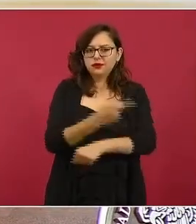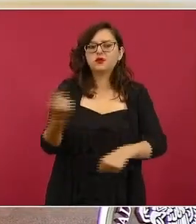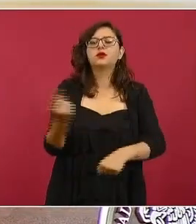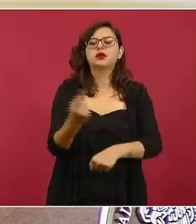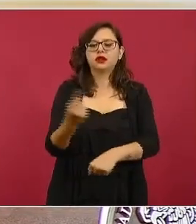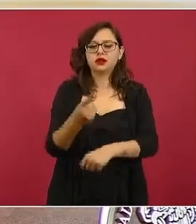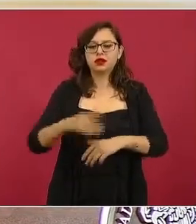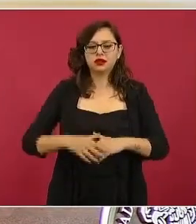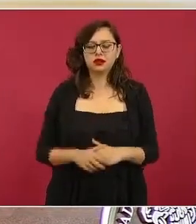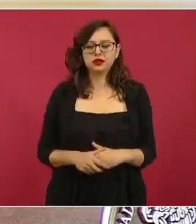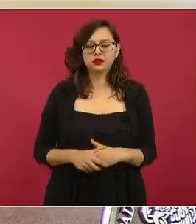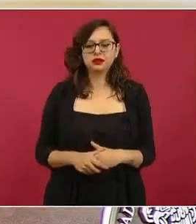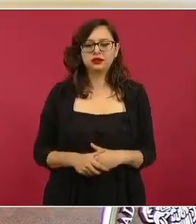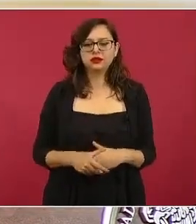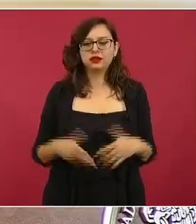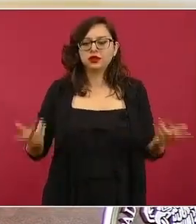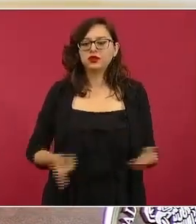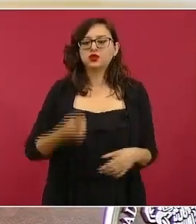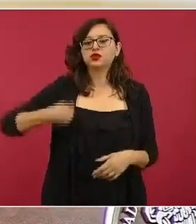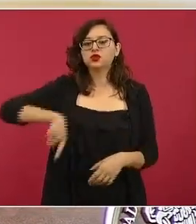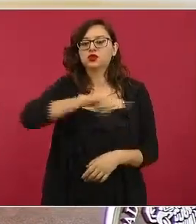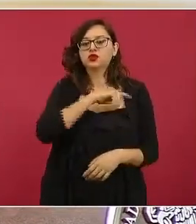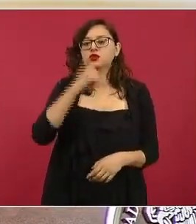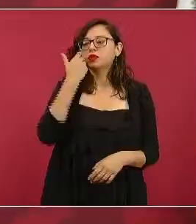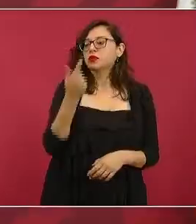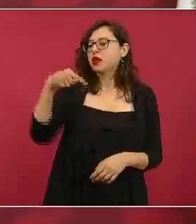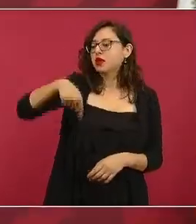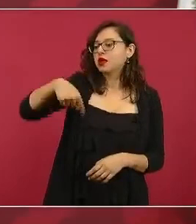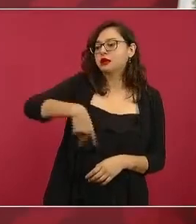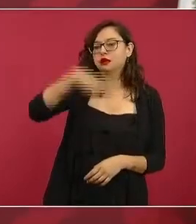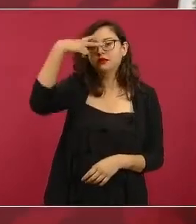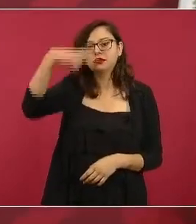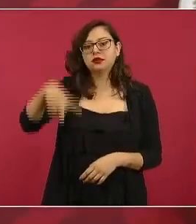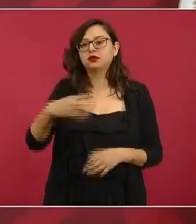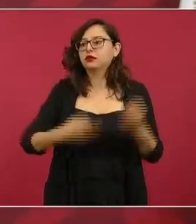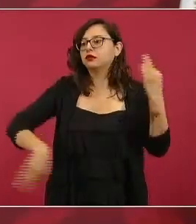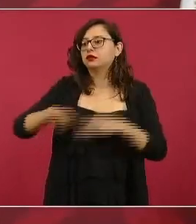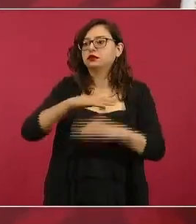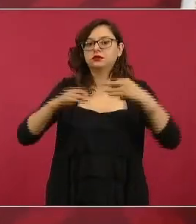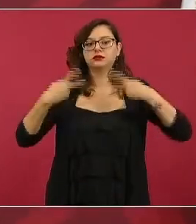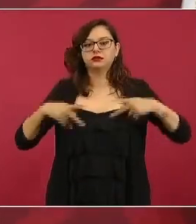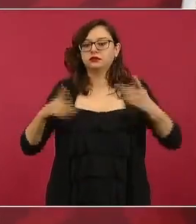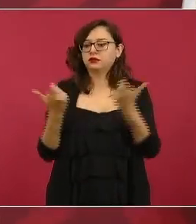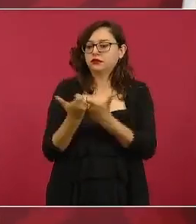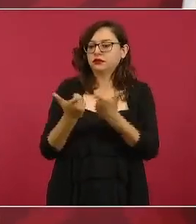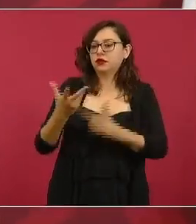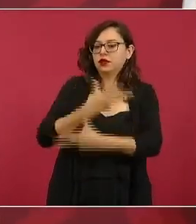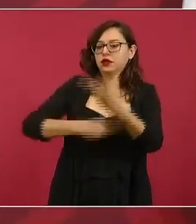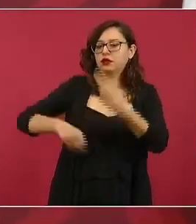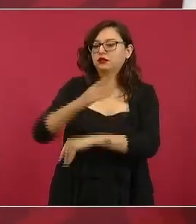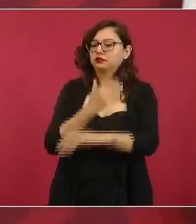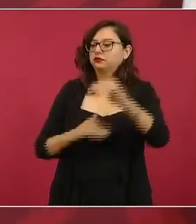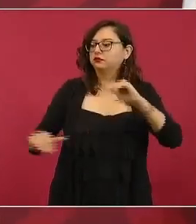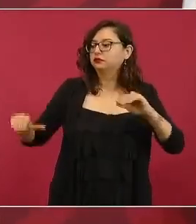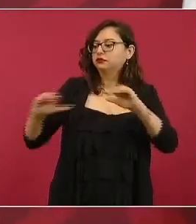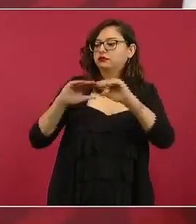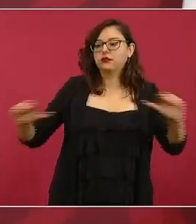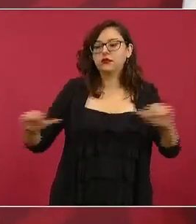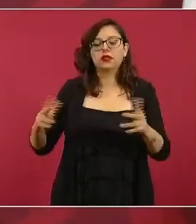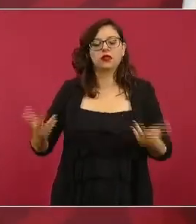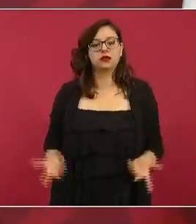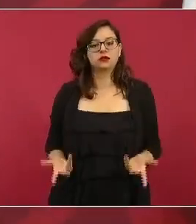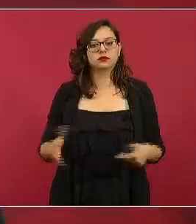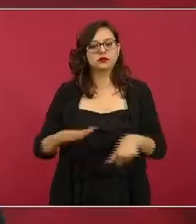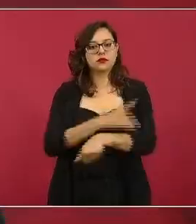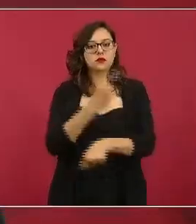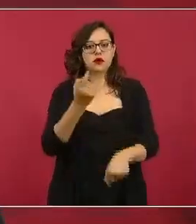por buscar en nuestro país la igualdad económica y social ante la monstruosa desigualdad económica